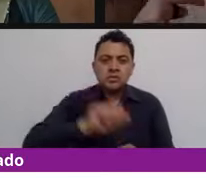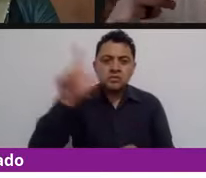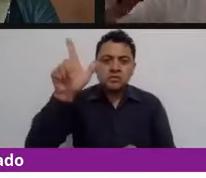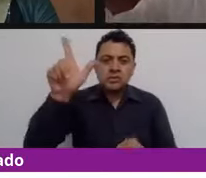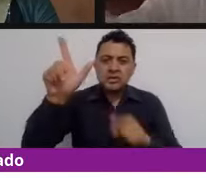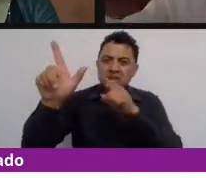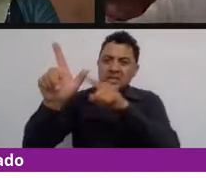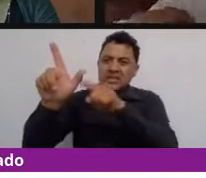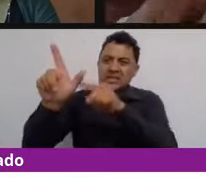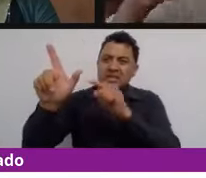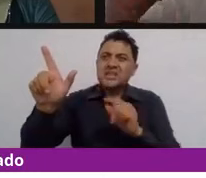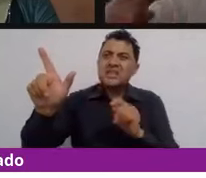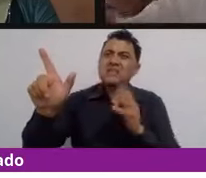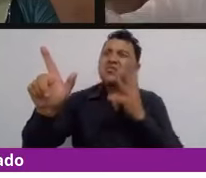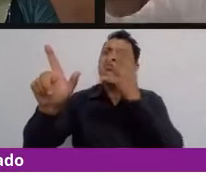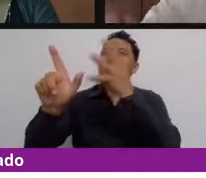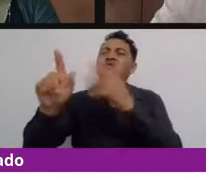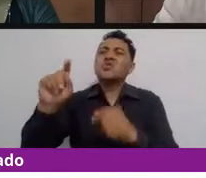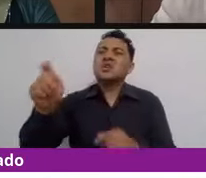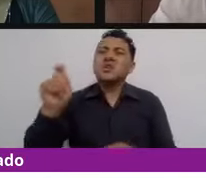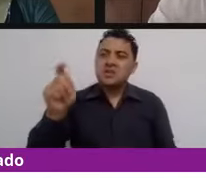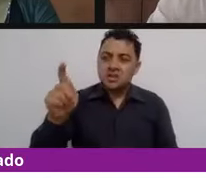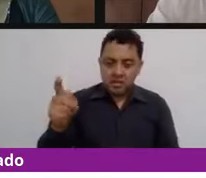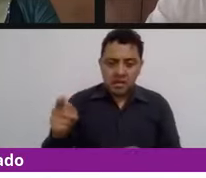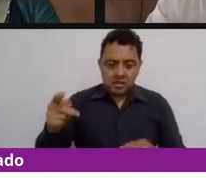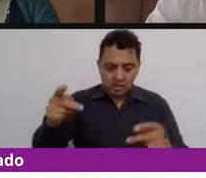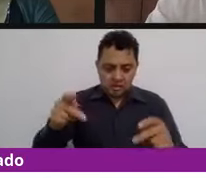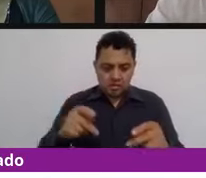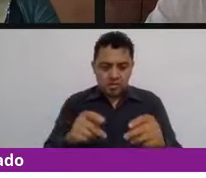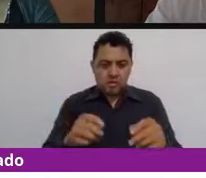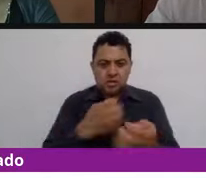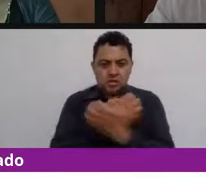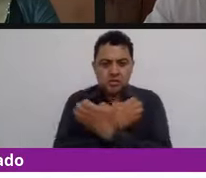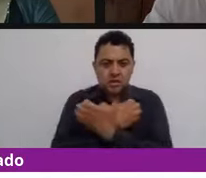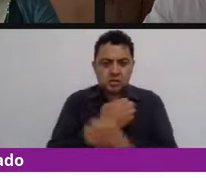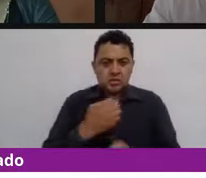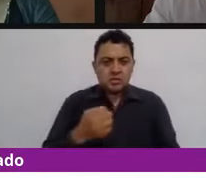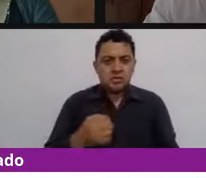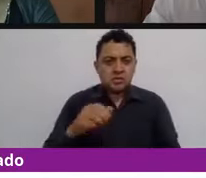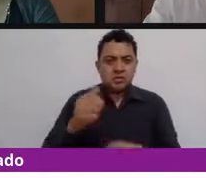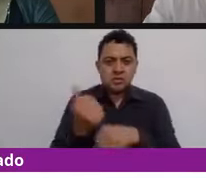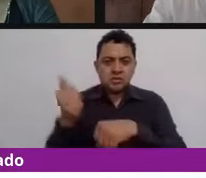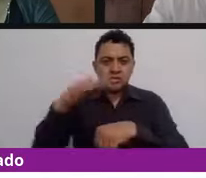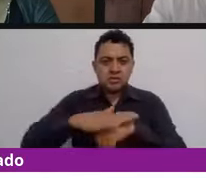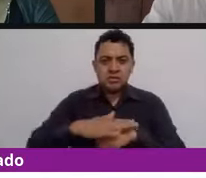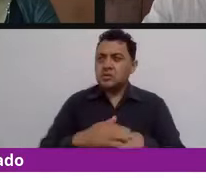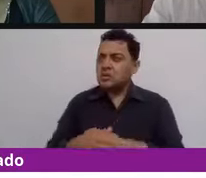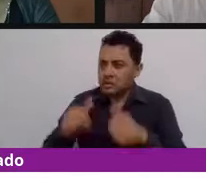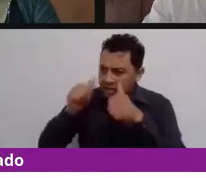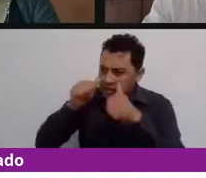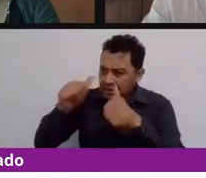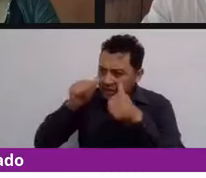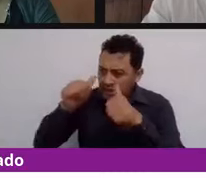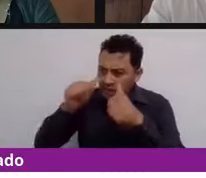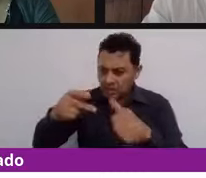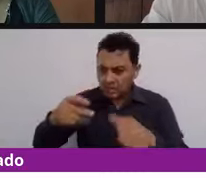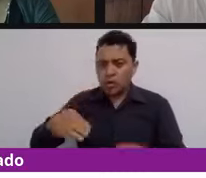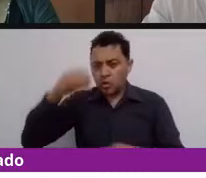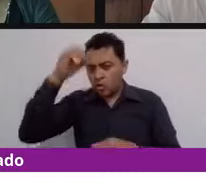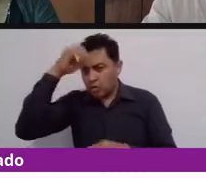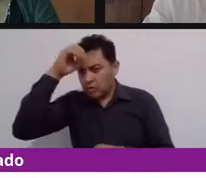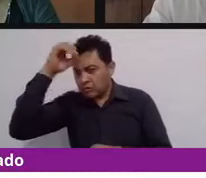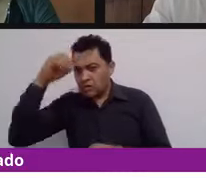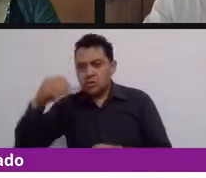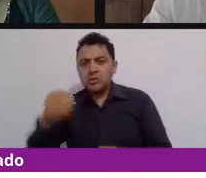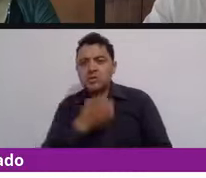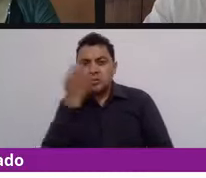ofreciendo no me prepara no son las herramientas que necesito hoy para para para ser una mejor persona o mejor profesionista en el mundo o lo que me das no